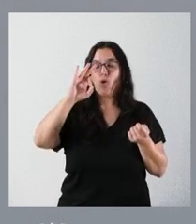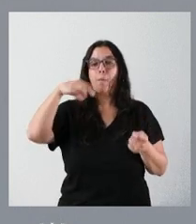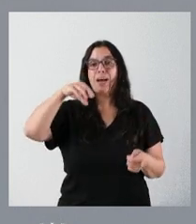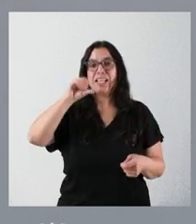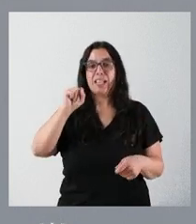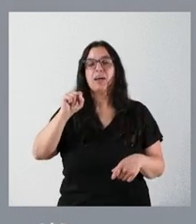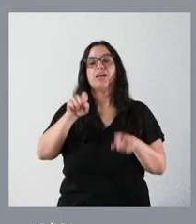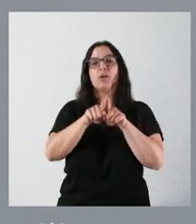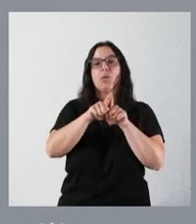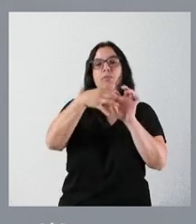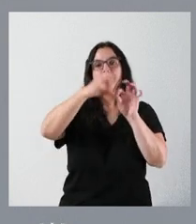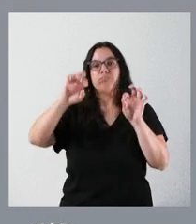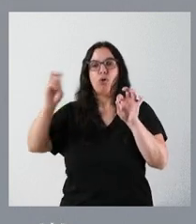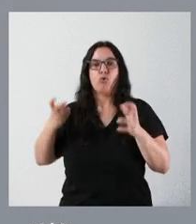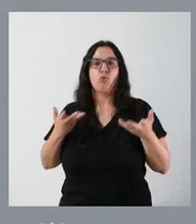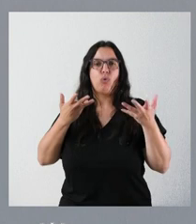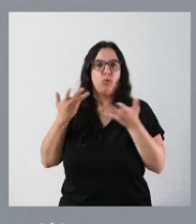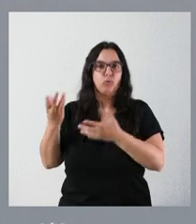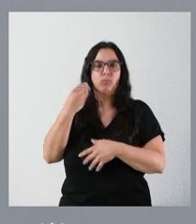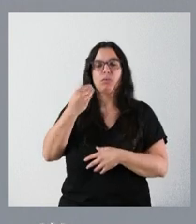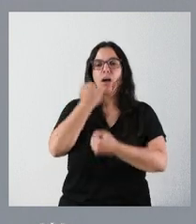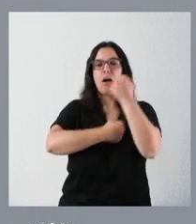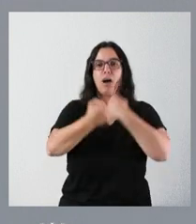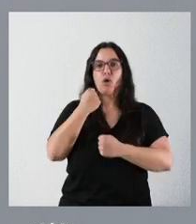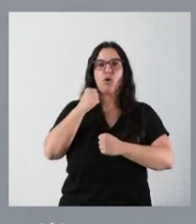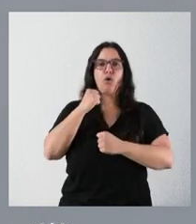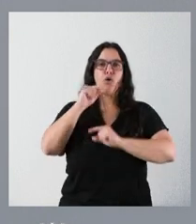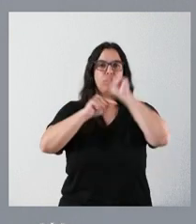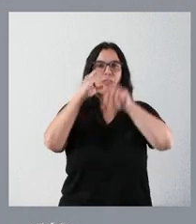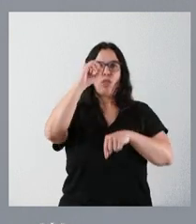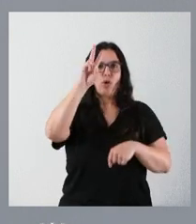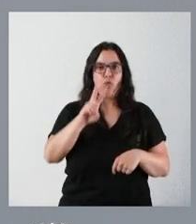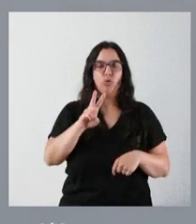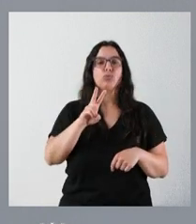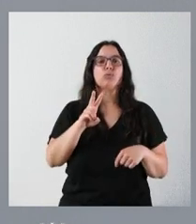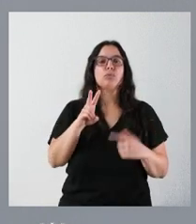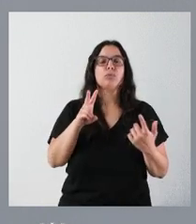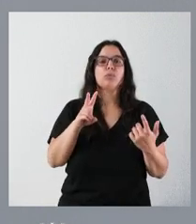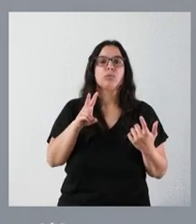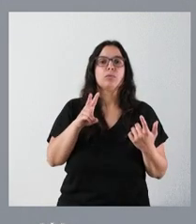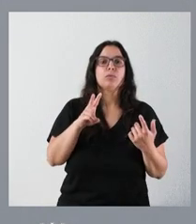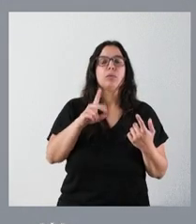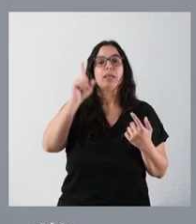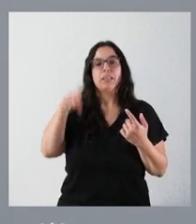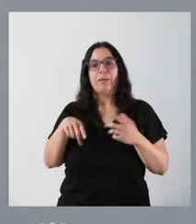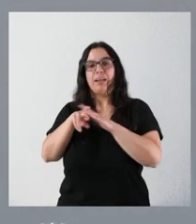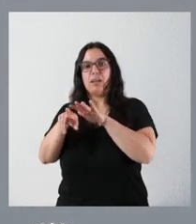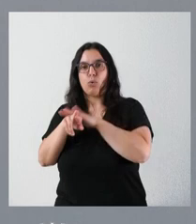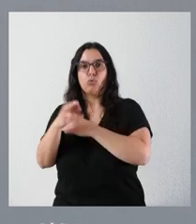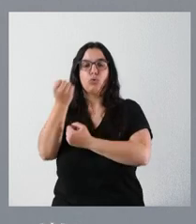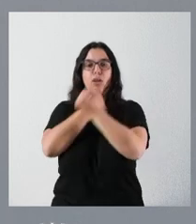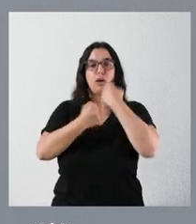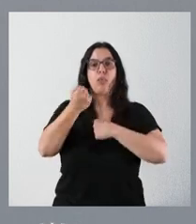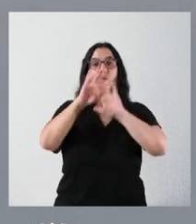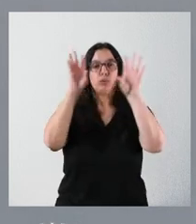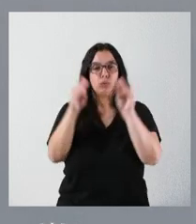de suministros, asimismo como un ahorro en emisiones de CO2. El importe de las emisiones y el importe de los recursos ahorrados es